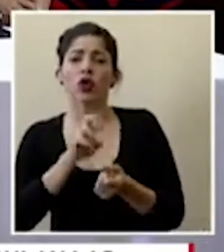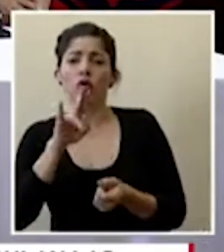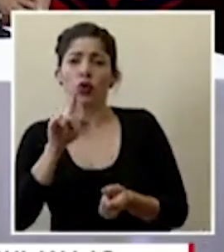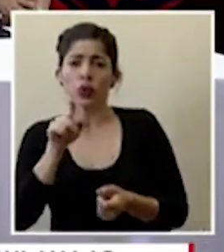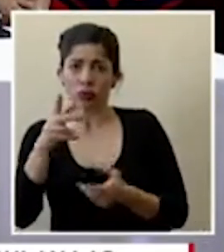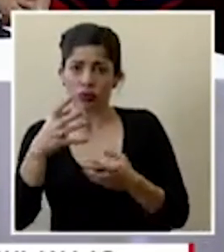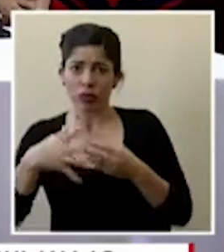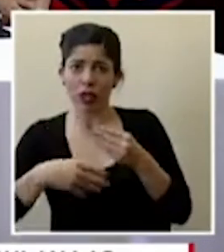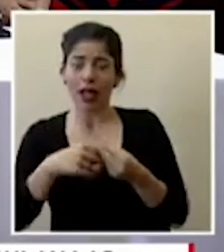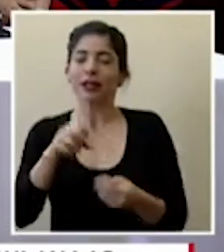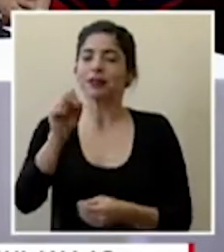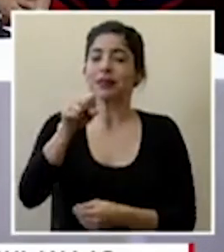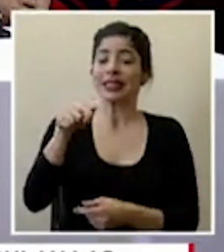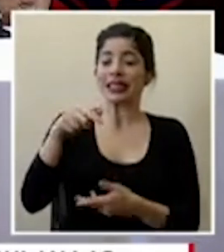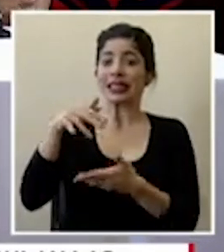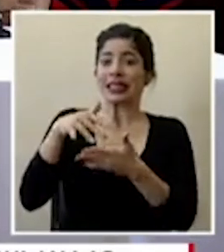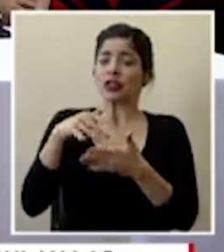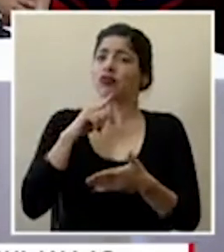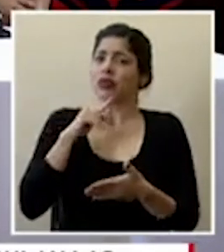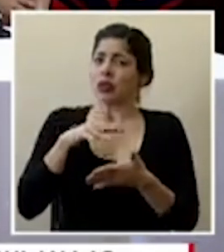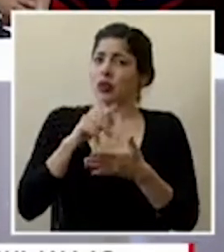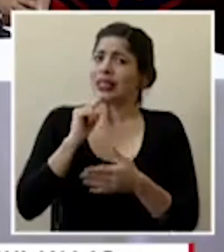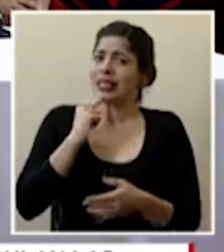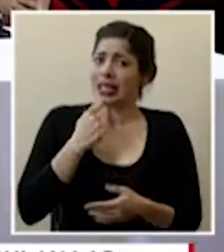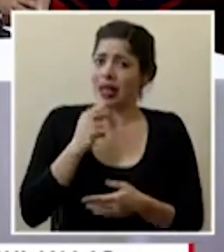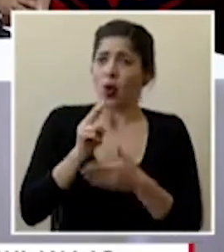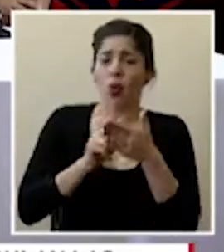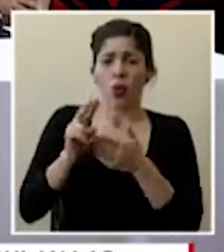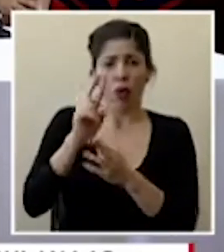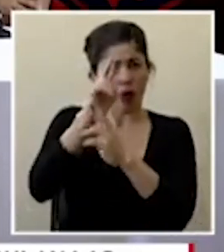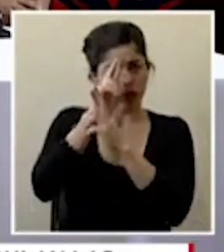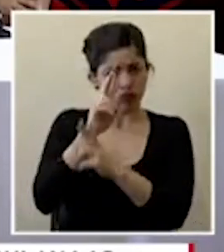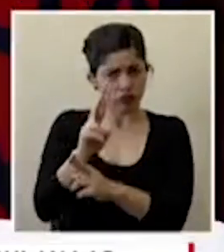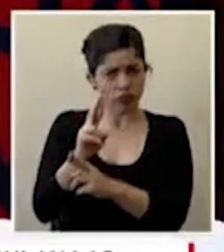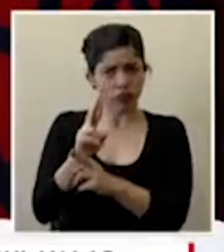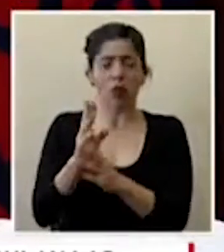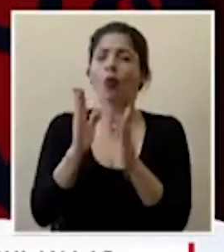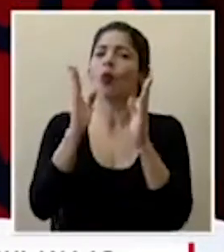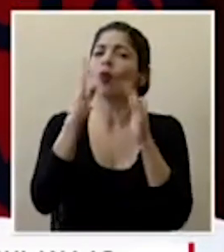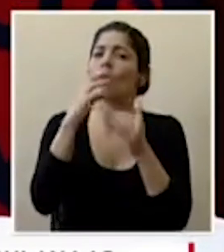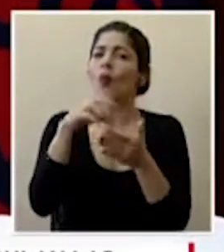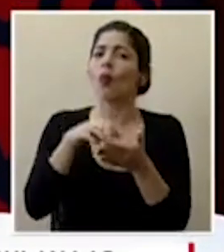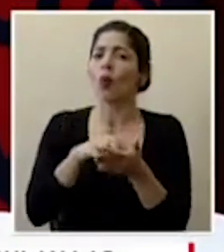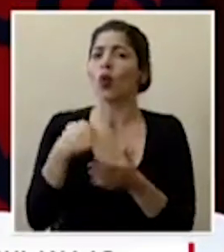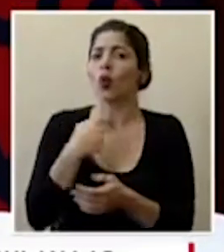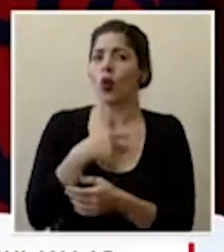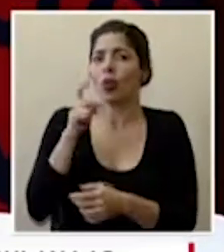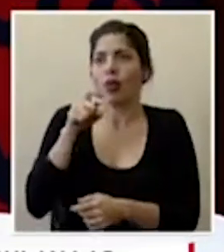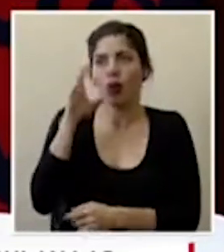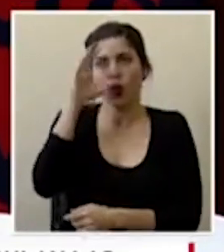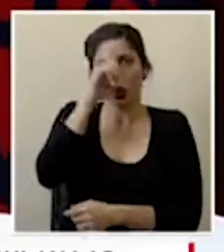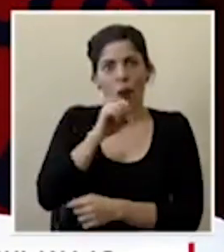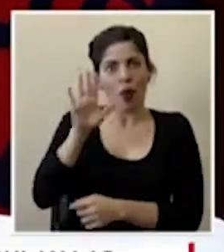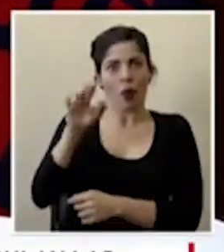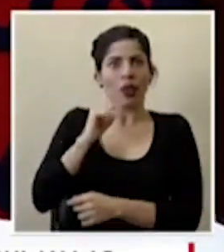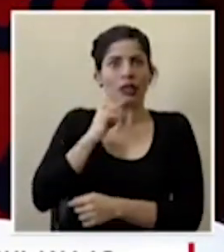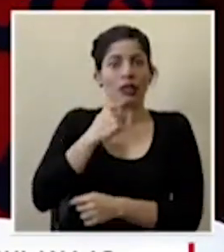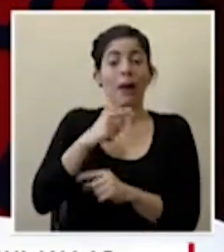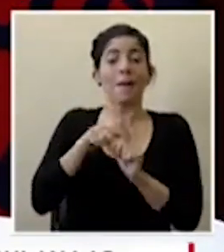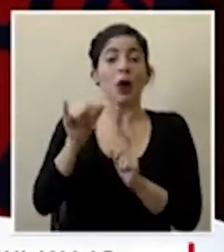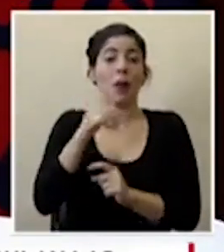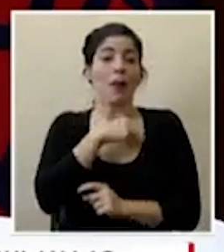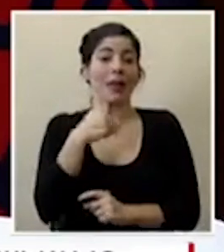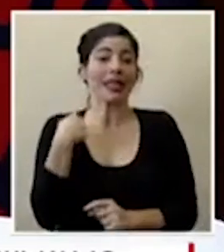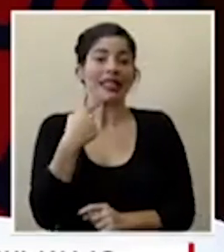el estudio es un estudio muy serio de una universidad muy respetada indudablemente tenemos que tomar eso en cuenta pero como decía el señor